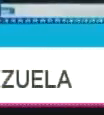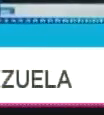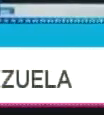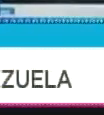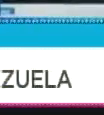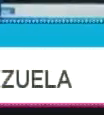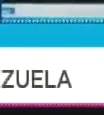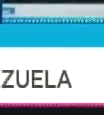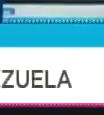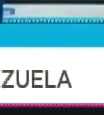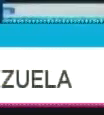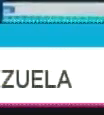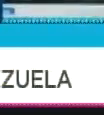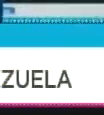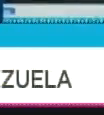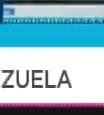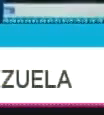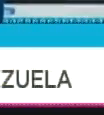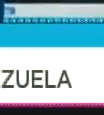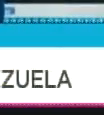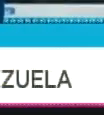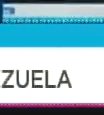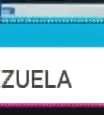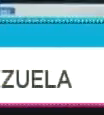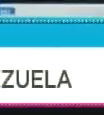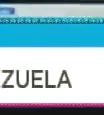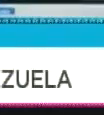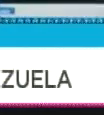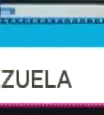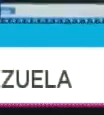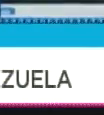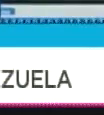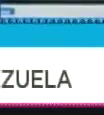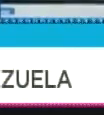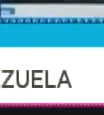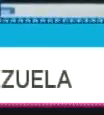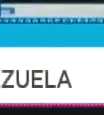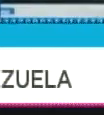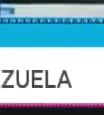asaltarla y atacar. Dice él, secuestrar.